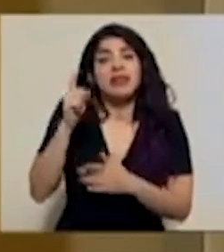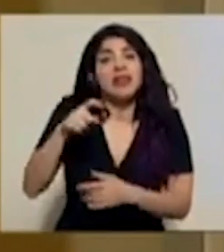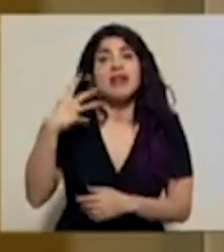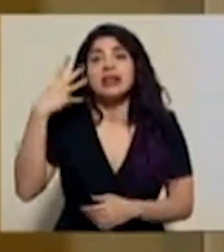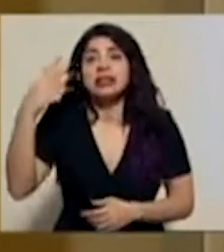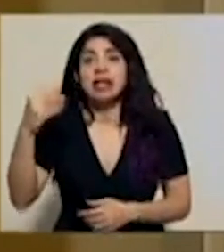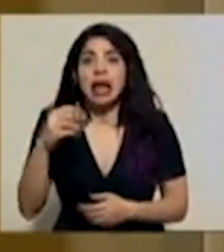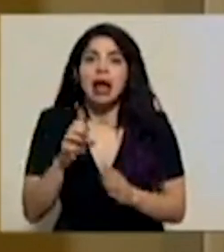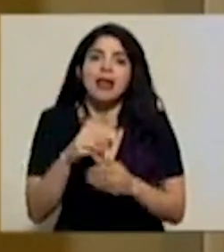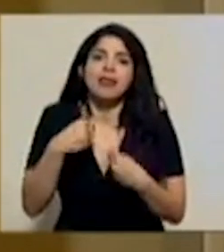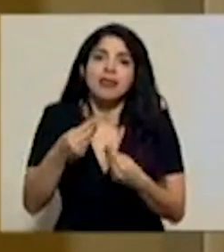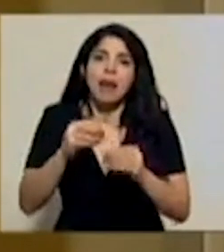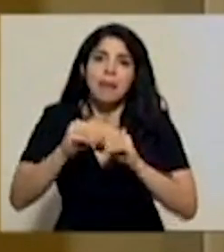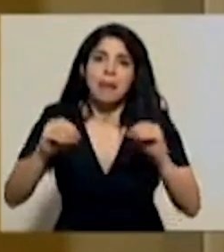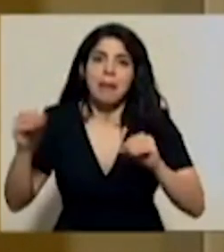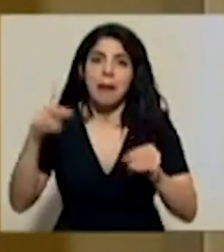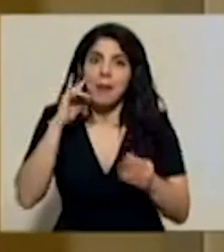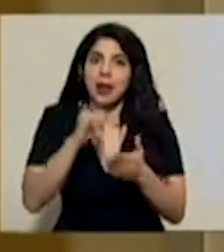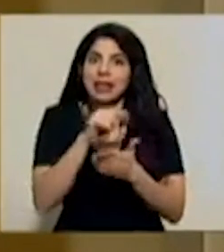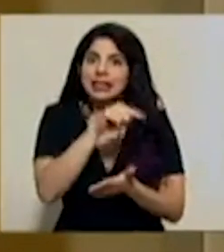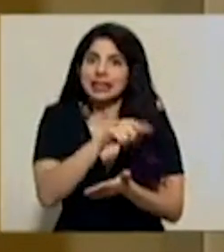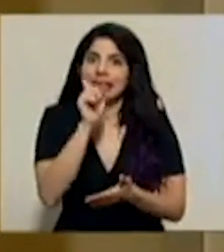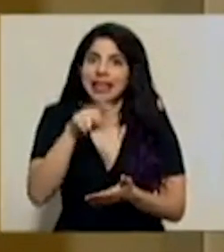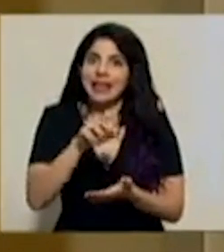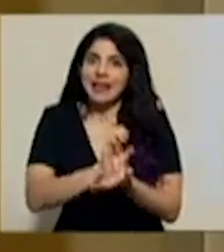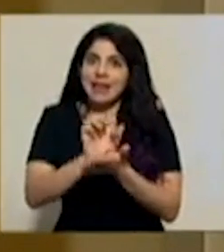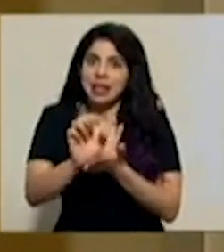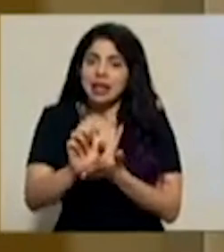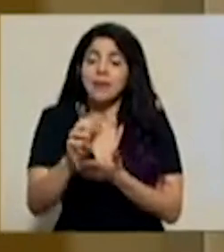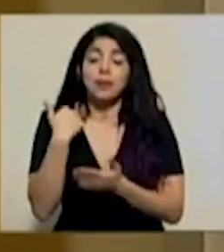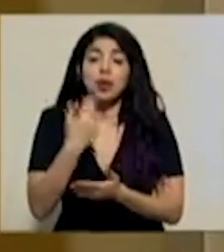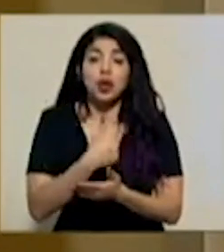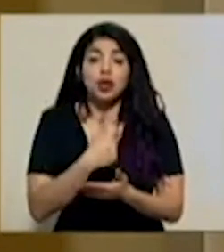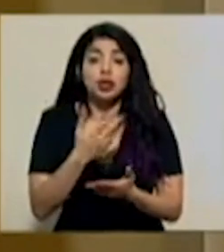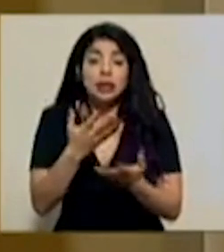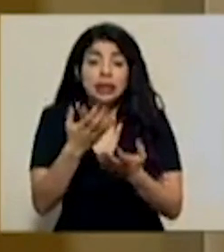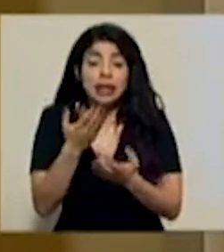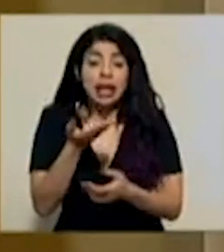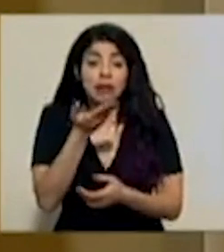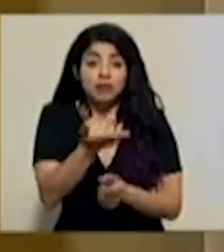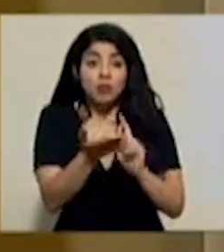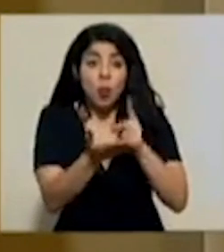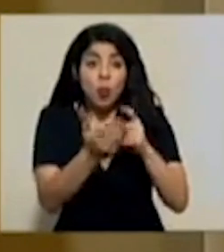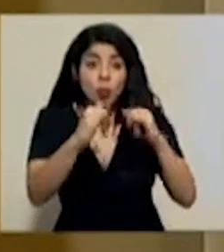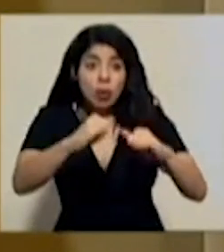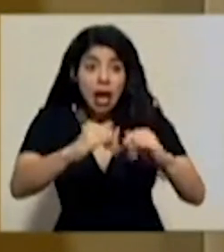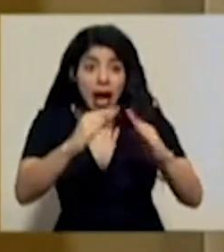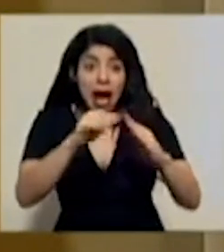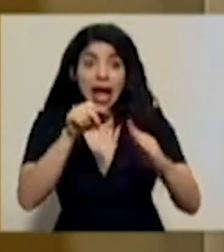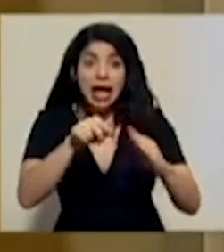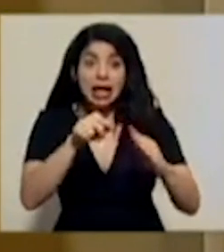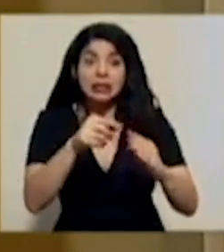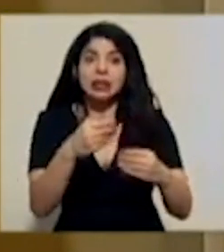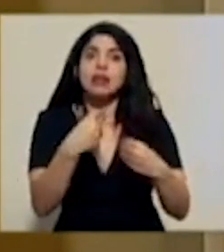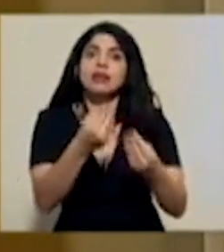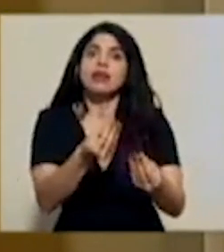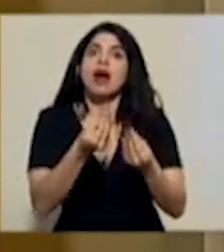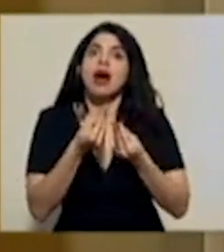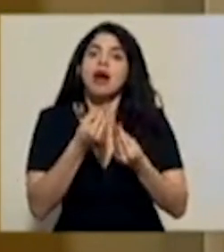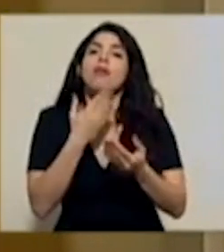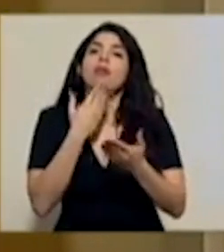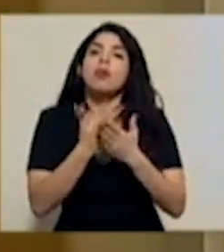Por ello es que queriendo que las medidas sanitarias sean efectivas y garanticen su fin último,